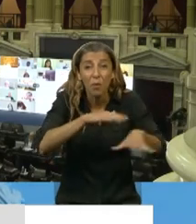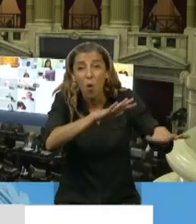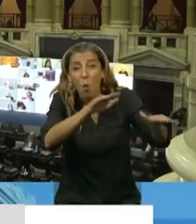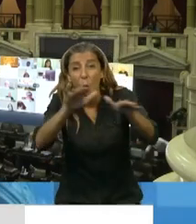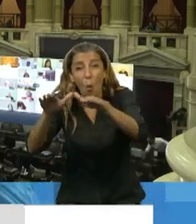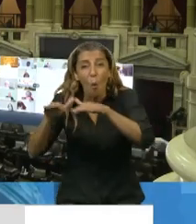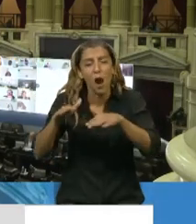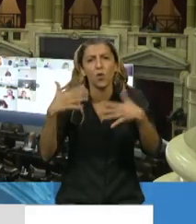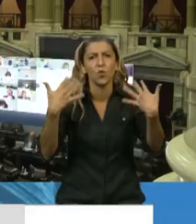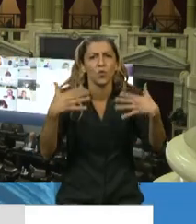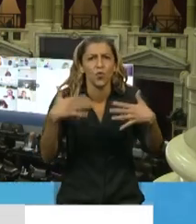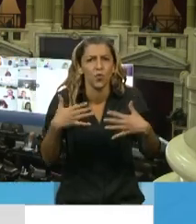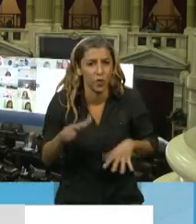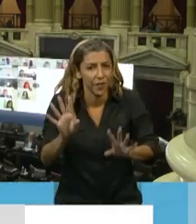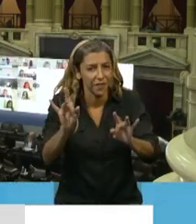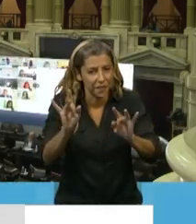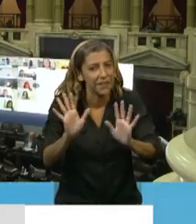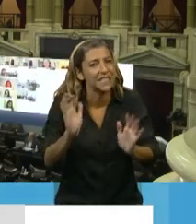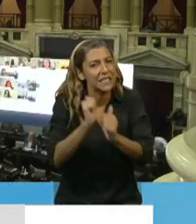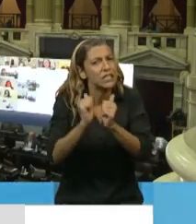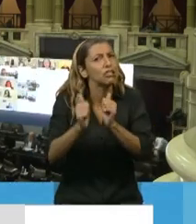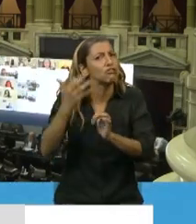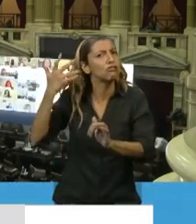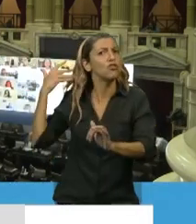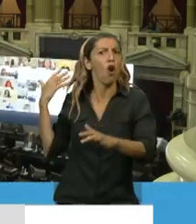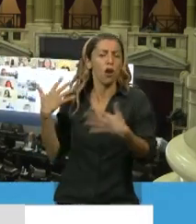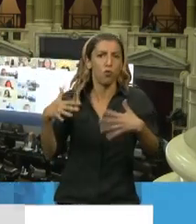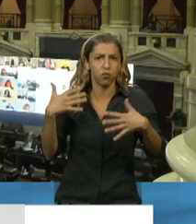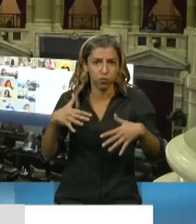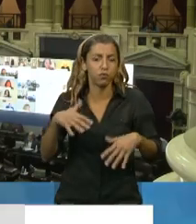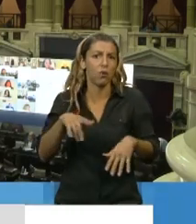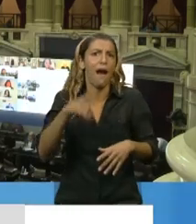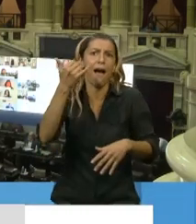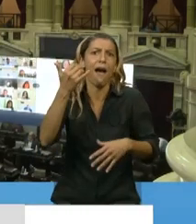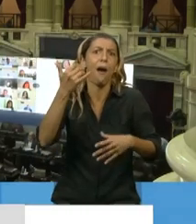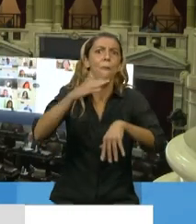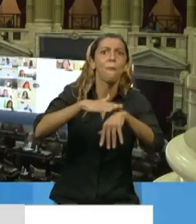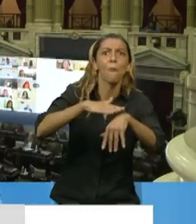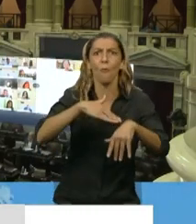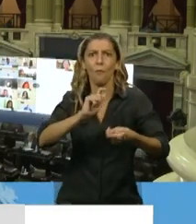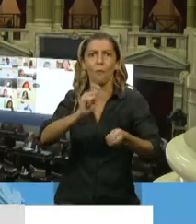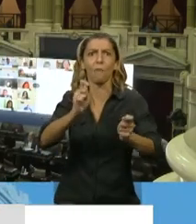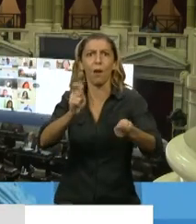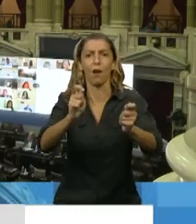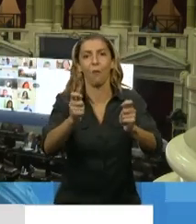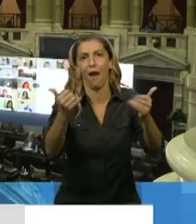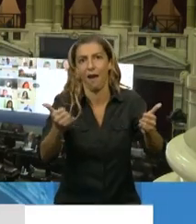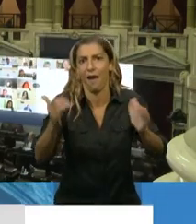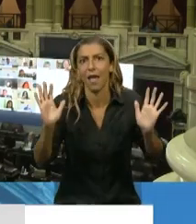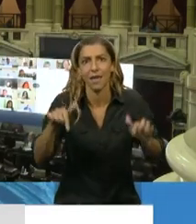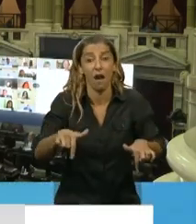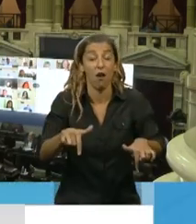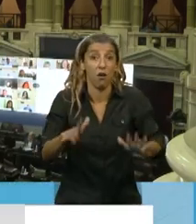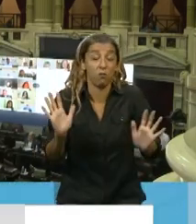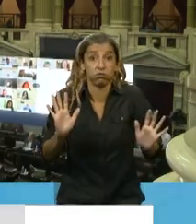sucesos importantes en la historia que cambiaban el rumbo de la historia, que ponían en crisis los modelos desarrollados